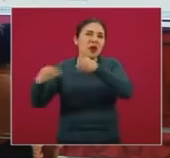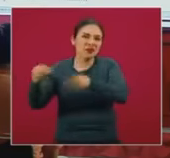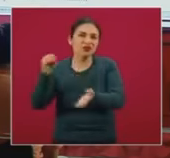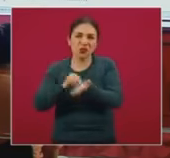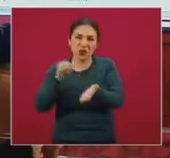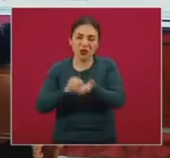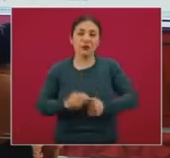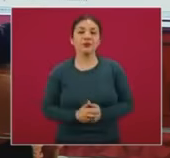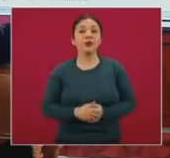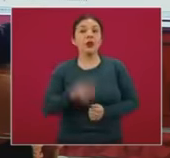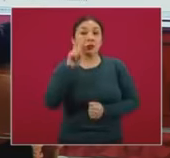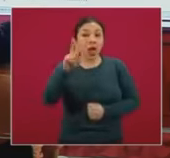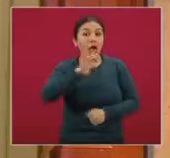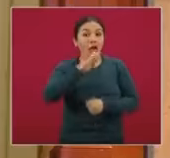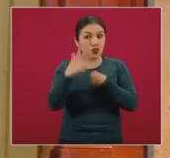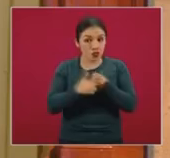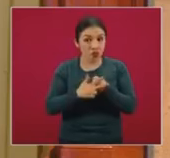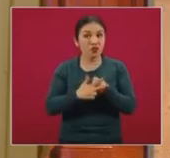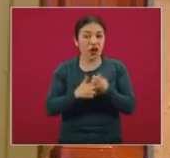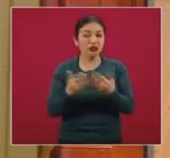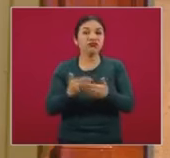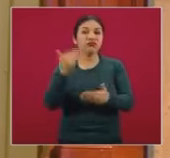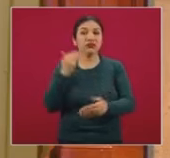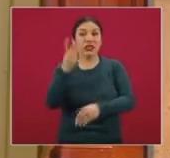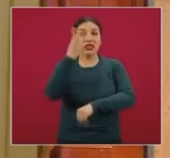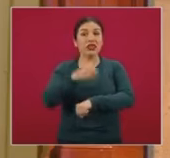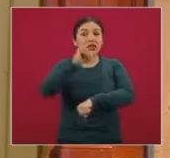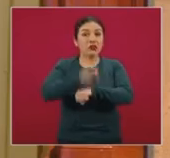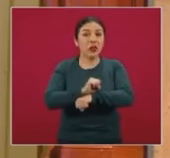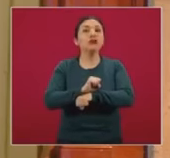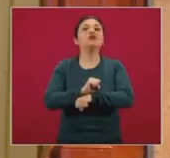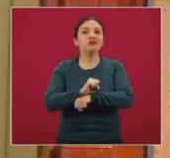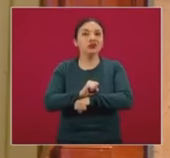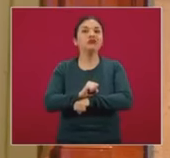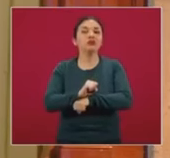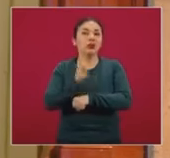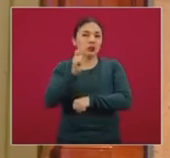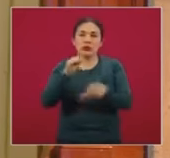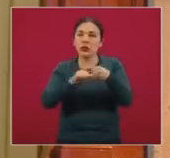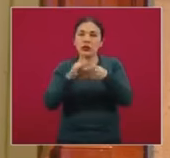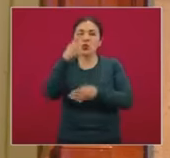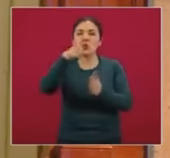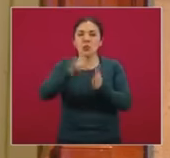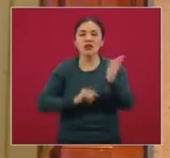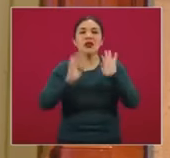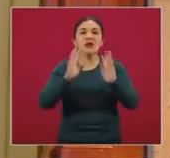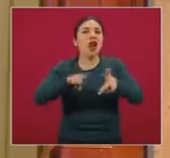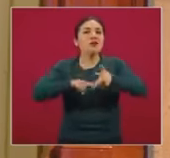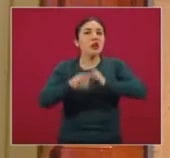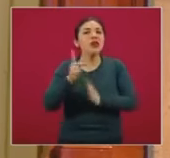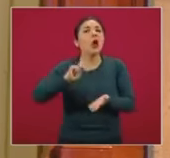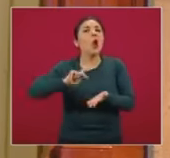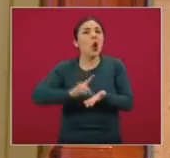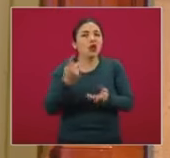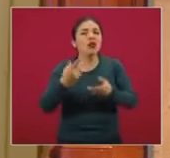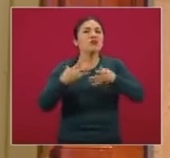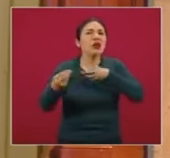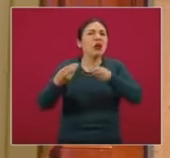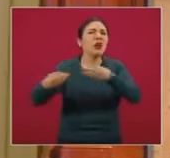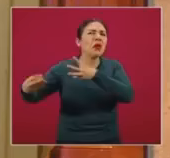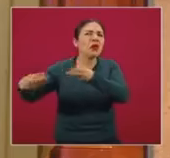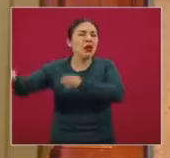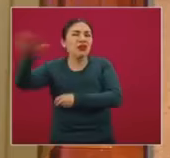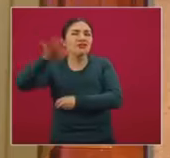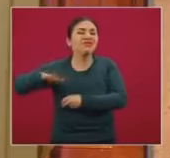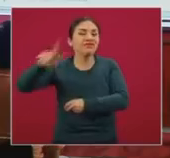Ya veíamos que Europa, desde hace tres semanas, ya prácticamente hace un mes, había iniciado nuevamente con actividad